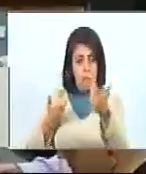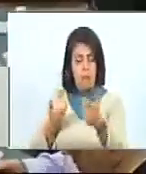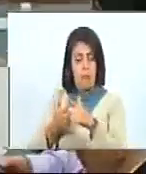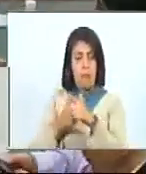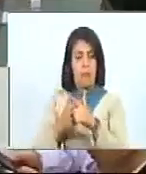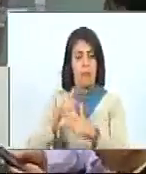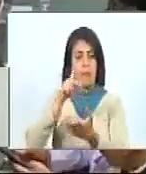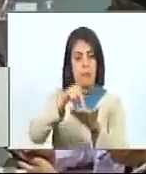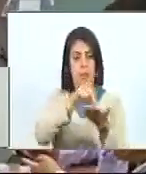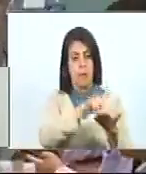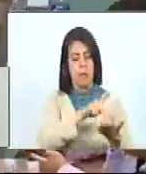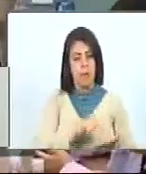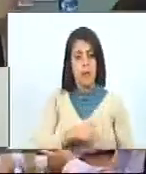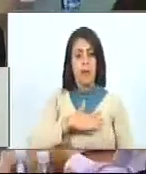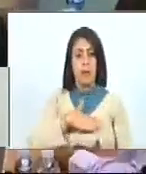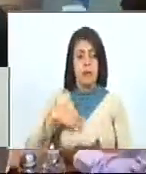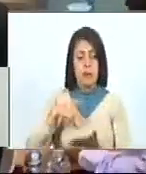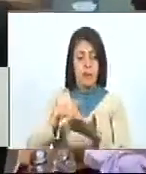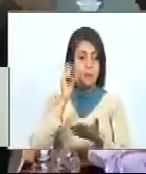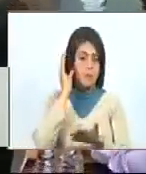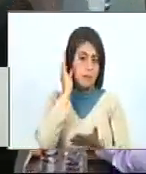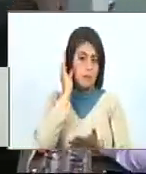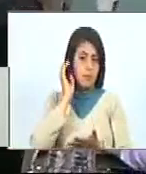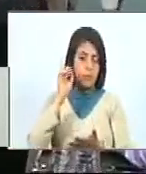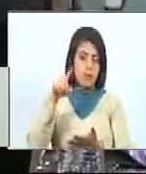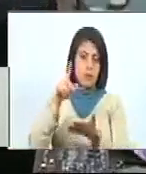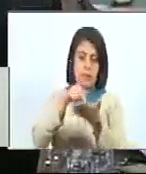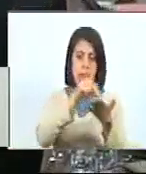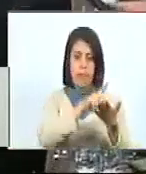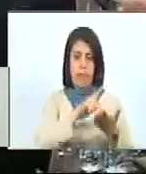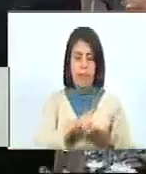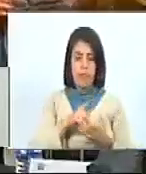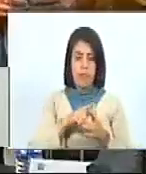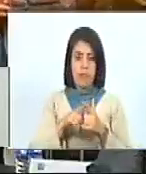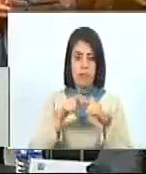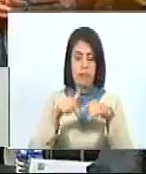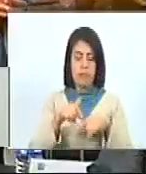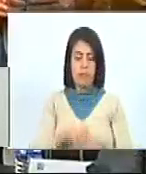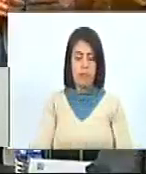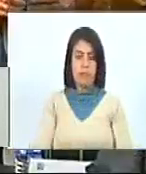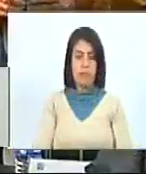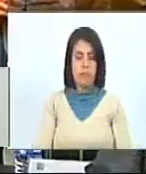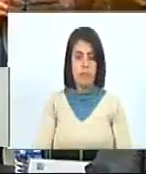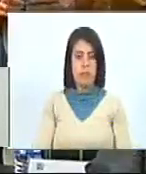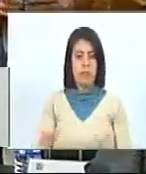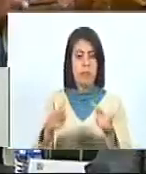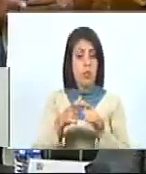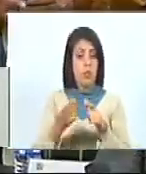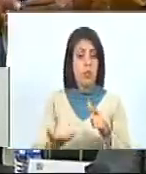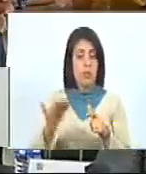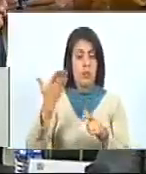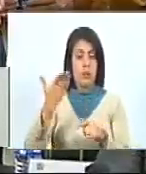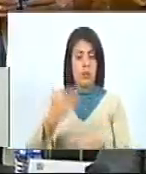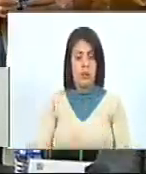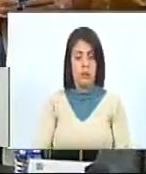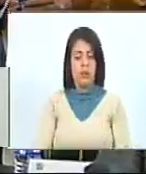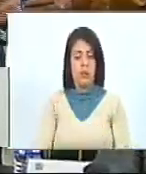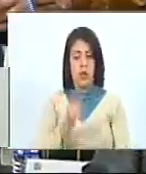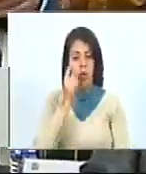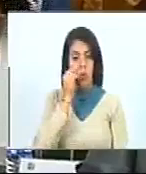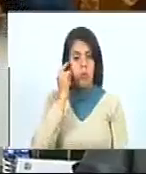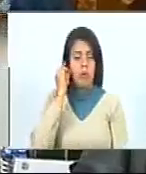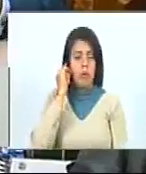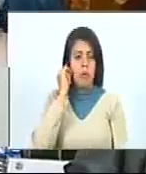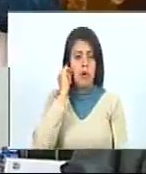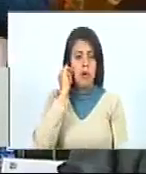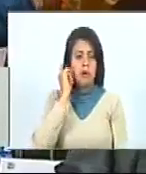participación de las mujeres. Queremos destacar también la participación de un grupo importante de hombres y